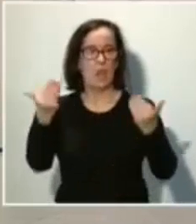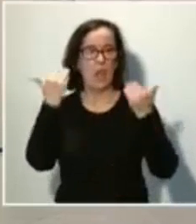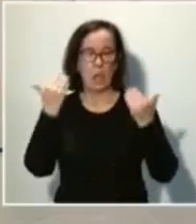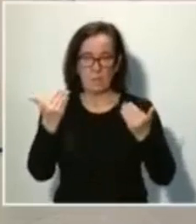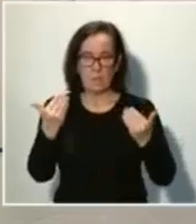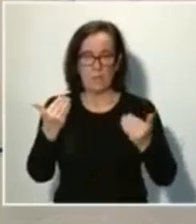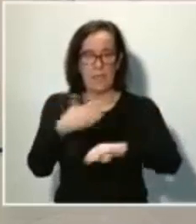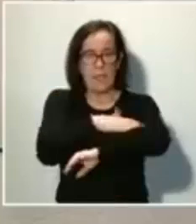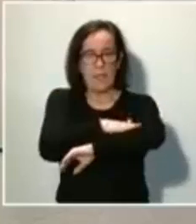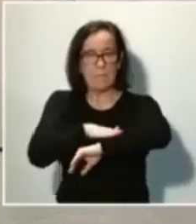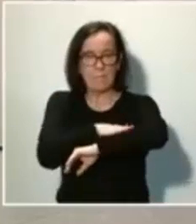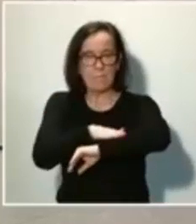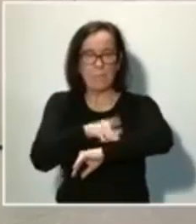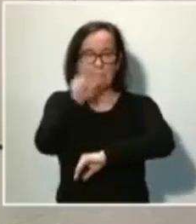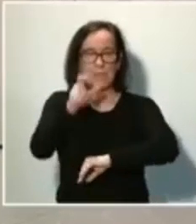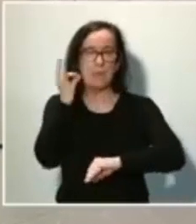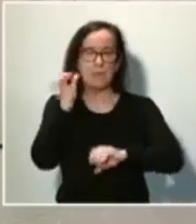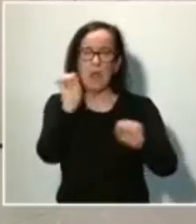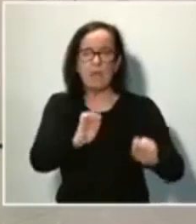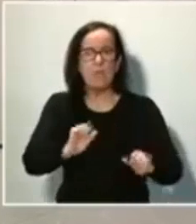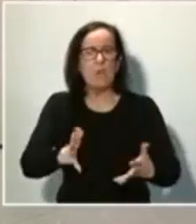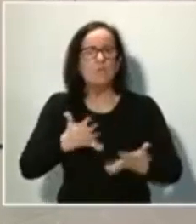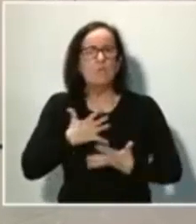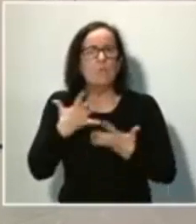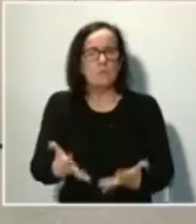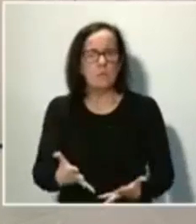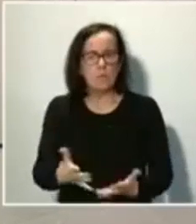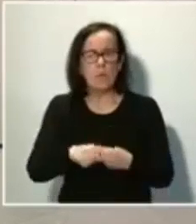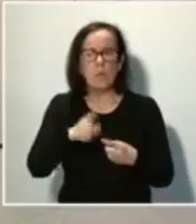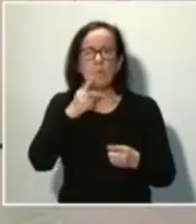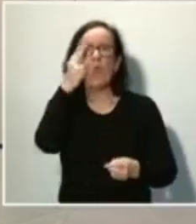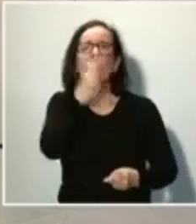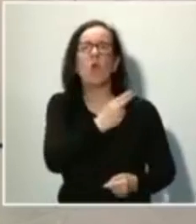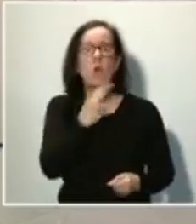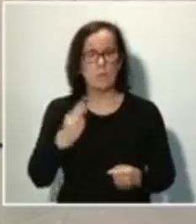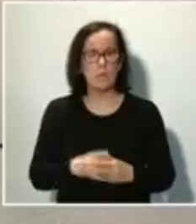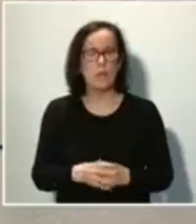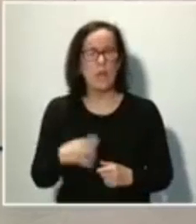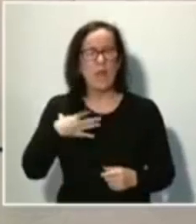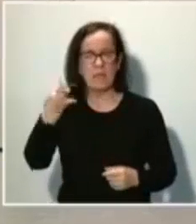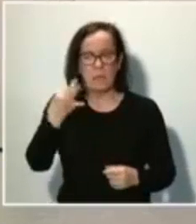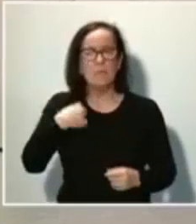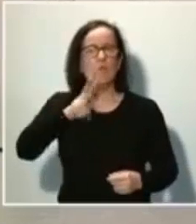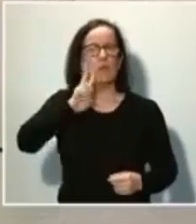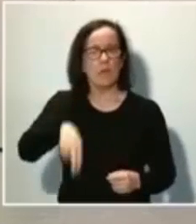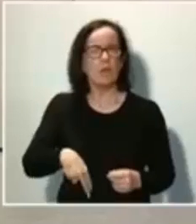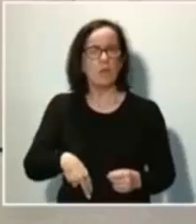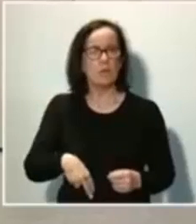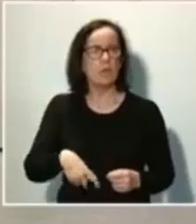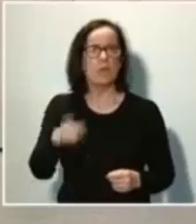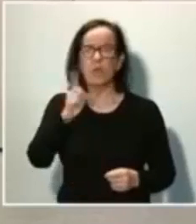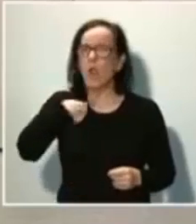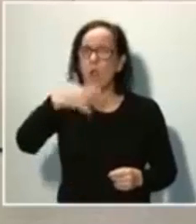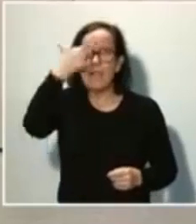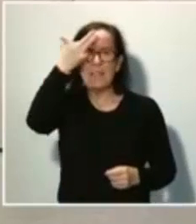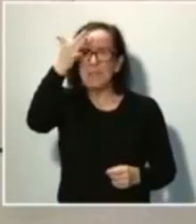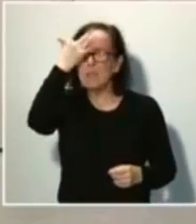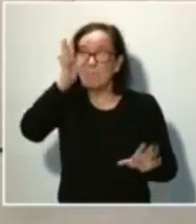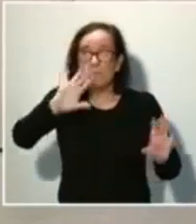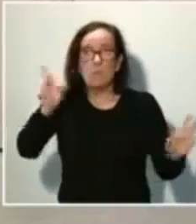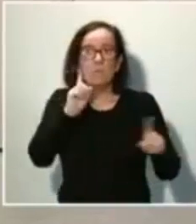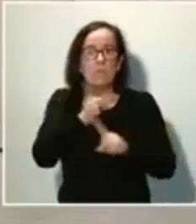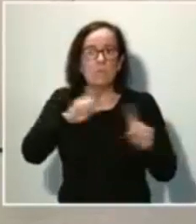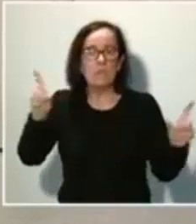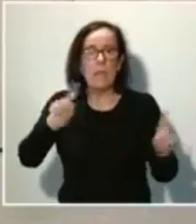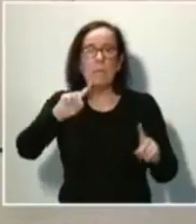Ministra de Defensa por su gran disposición y por su compromiso. Debo reconocer que no imaginaba que la primera